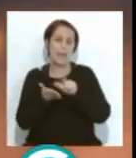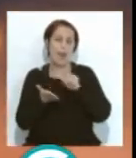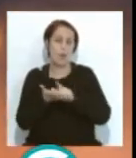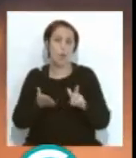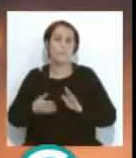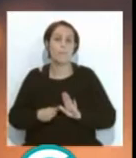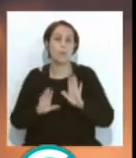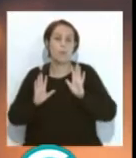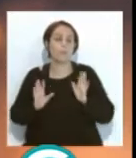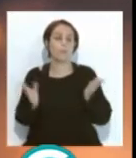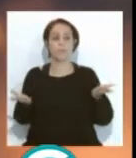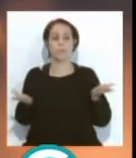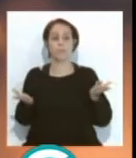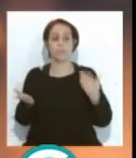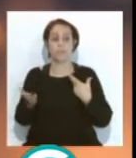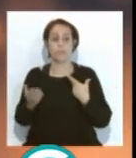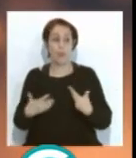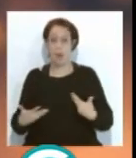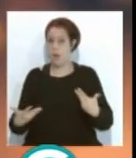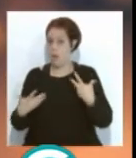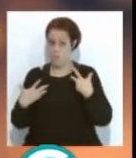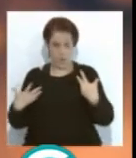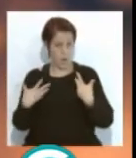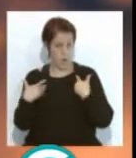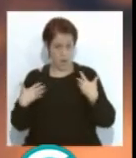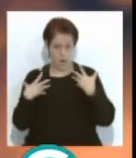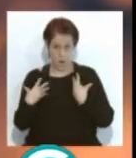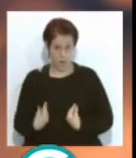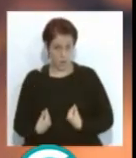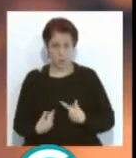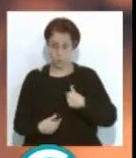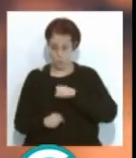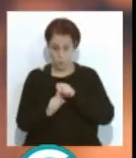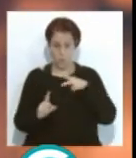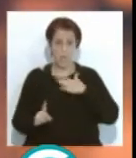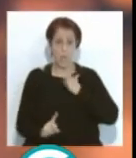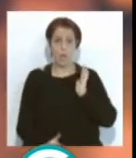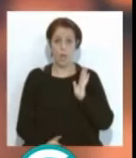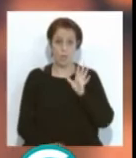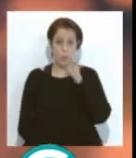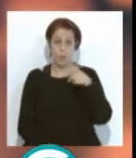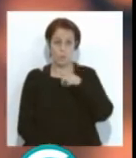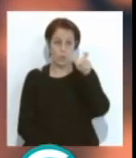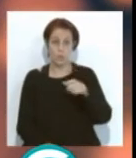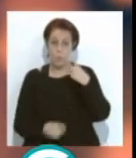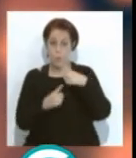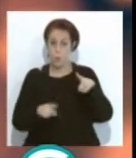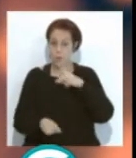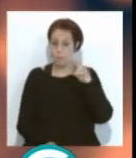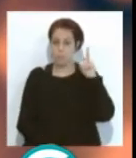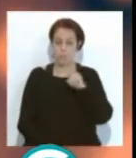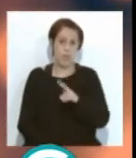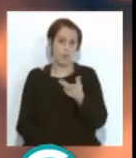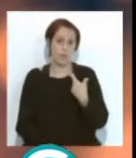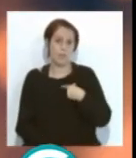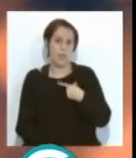pero sería un fracaso desde mi punto de vista por muchas circunstancias, porque alguien que tenga muchos conocimientos de música, no ya